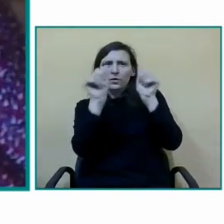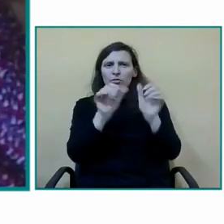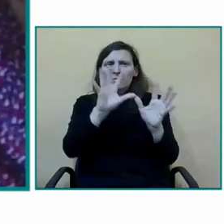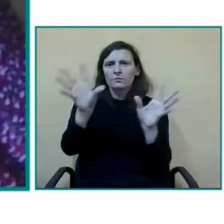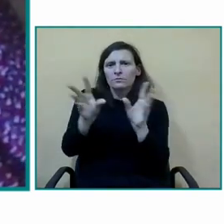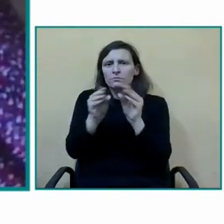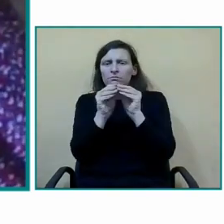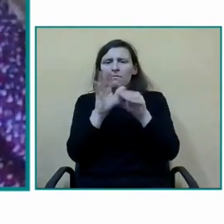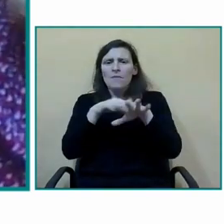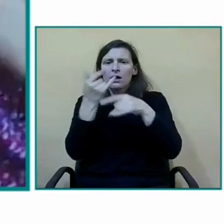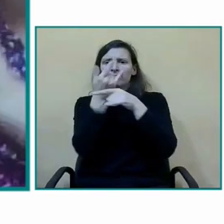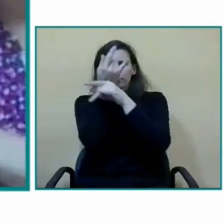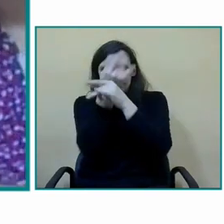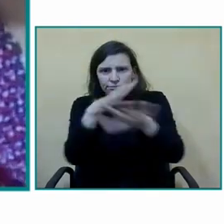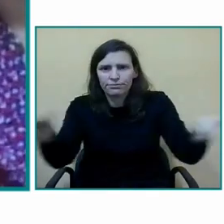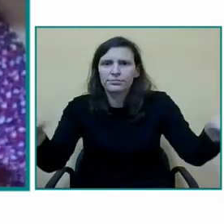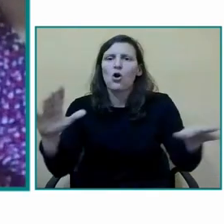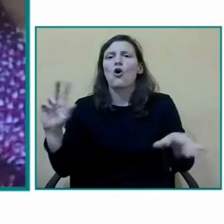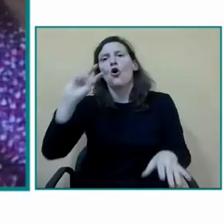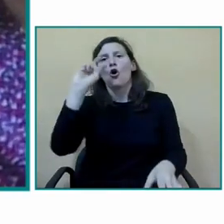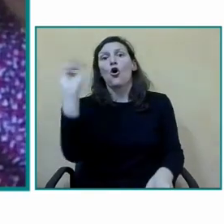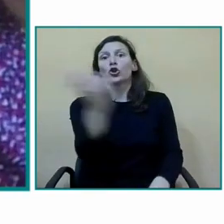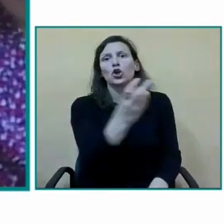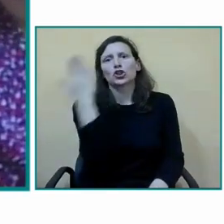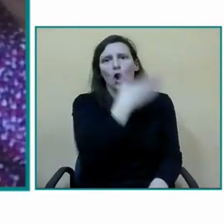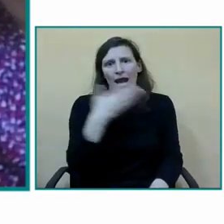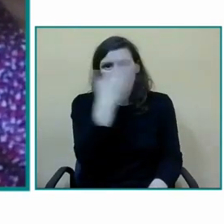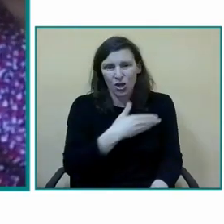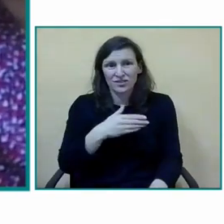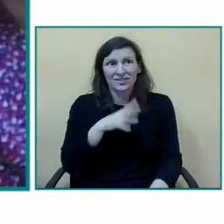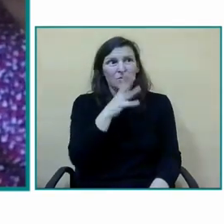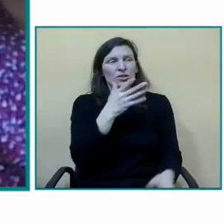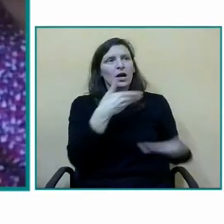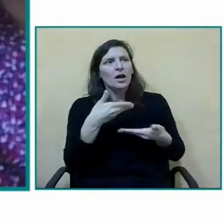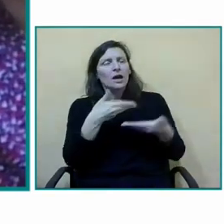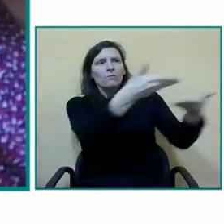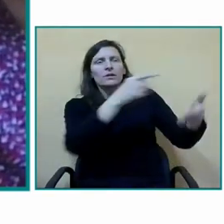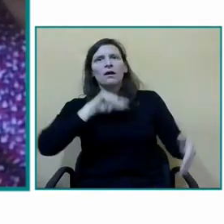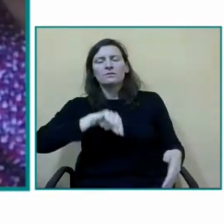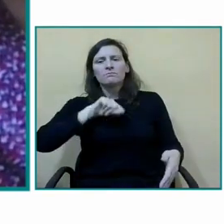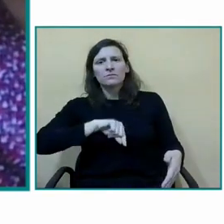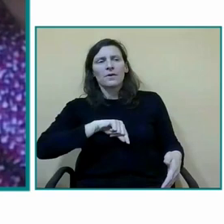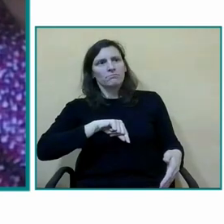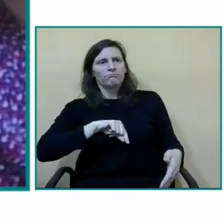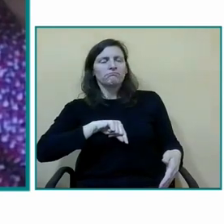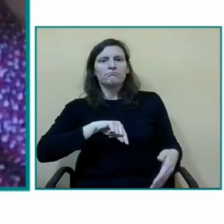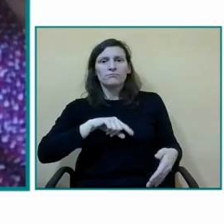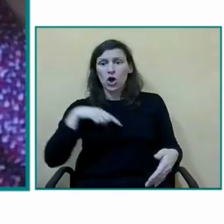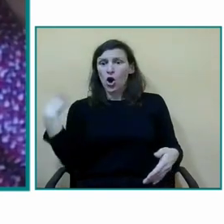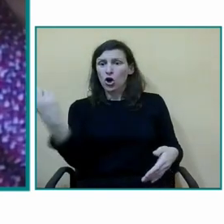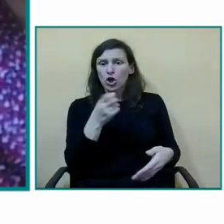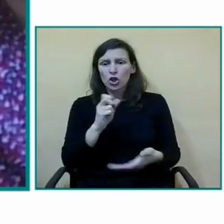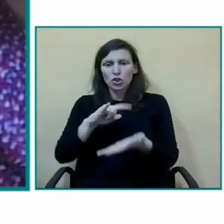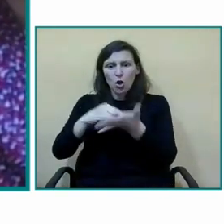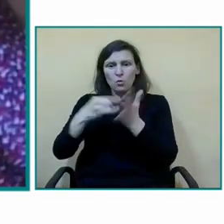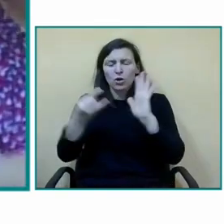hoy por eso nos sentimos tan identificados con la propuesta es decir como creemos en nuestro proyecto